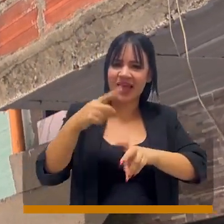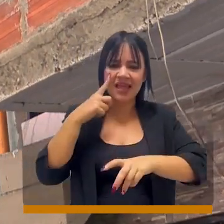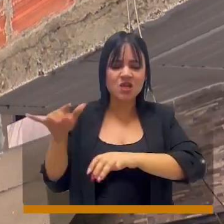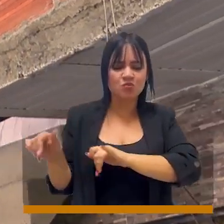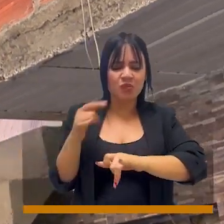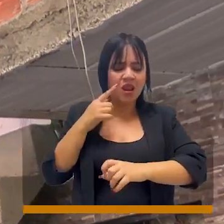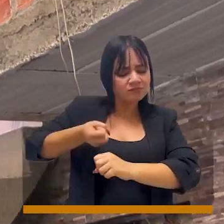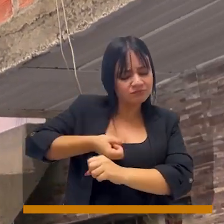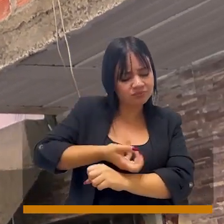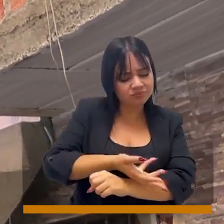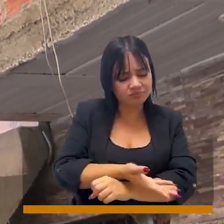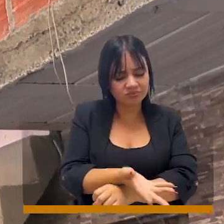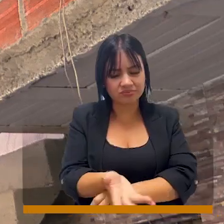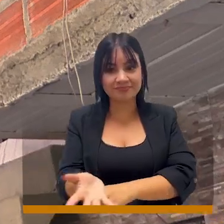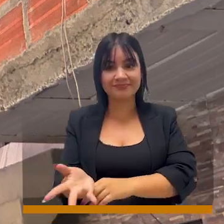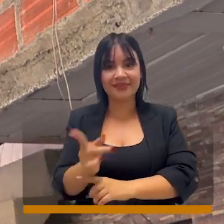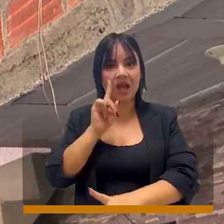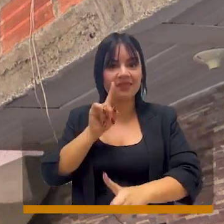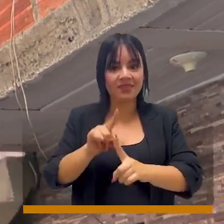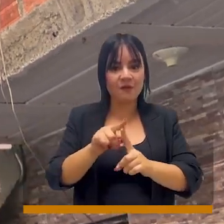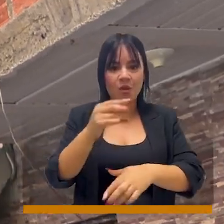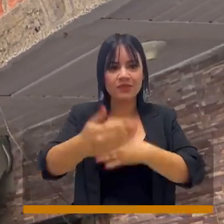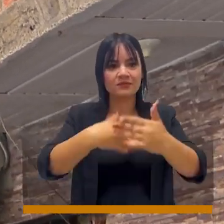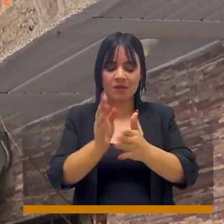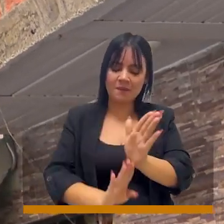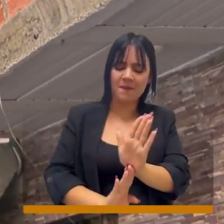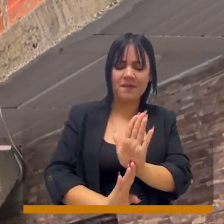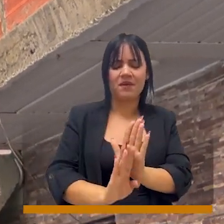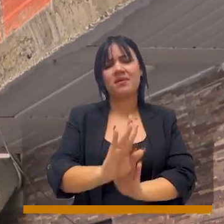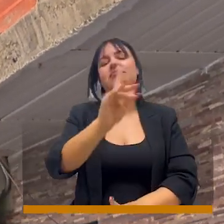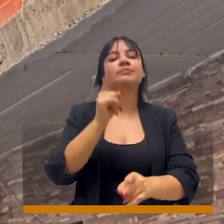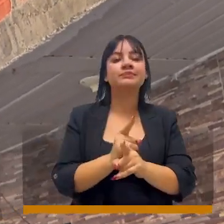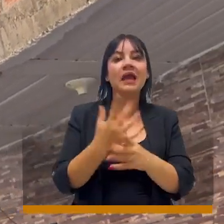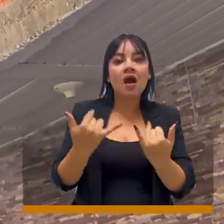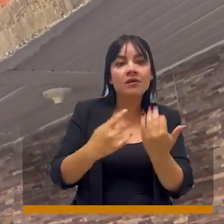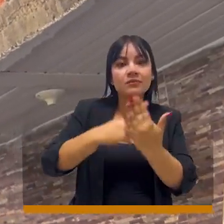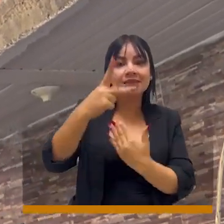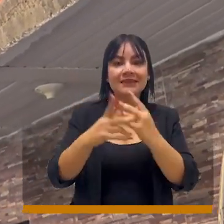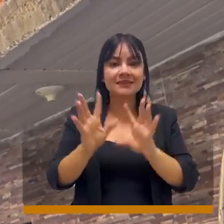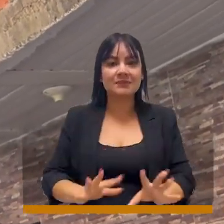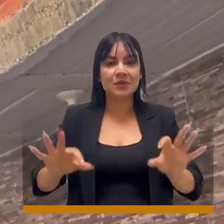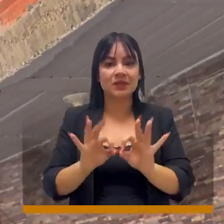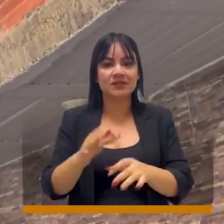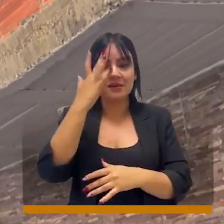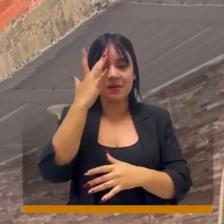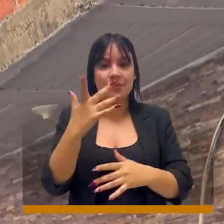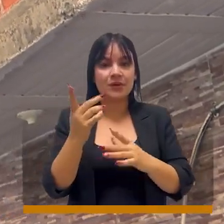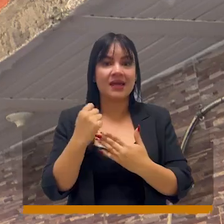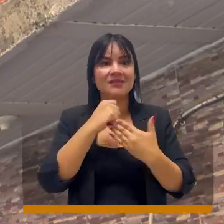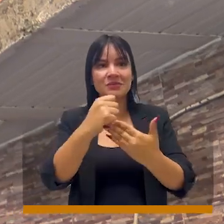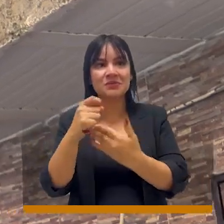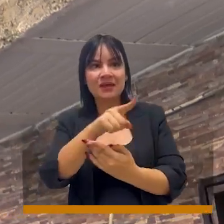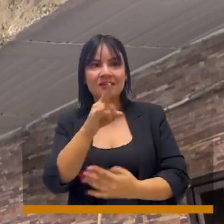semillas que se enraicen con objetivos de vida que se puedan cumplir. Por eso este proyecto es tan importante y al